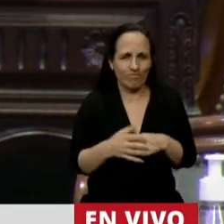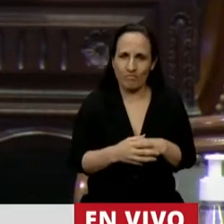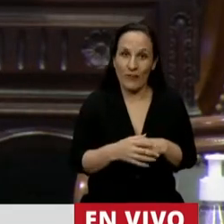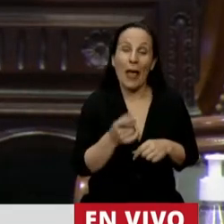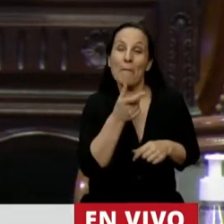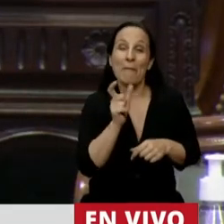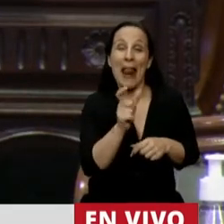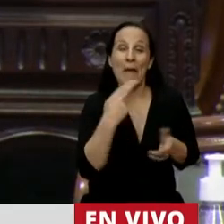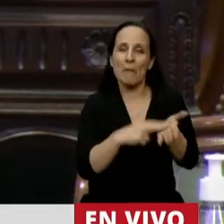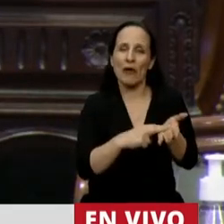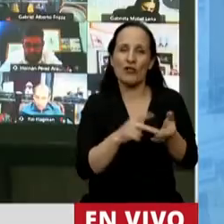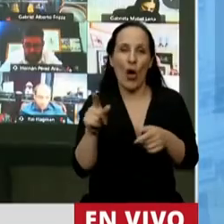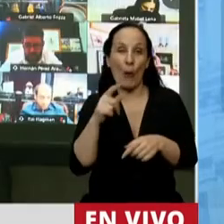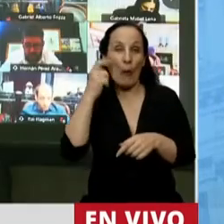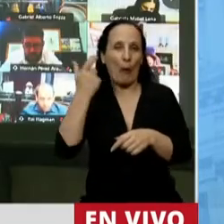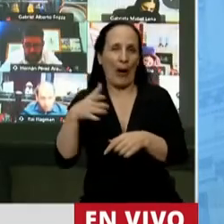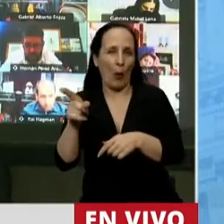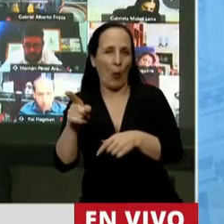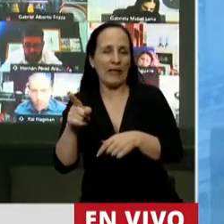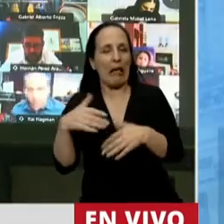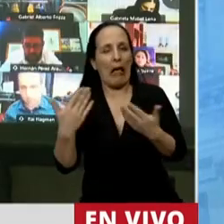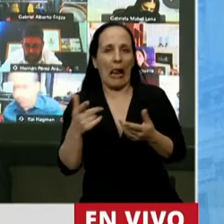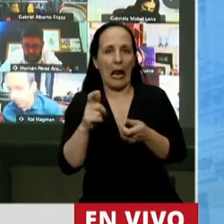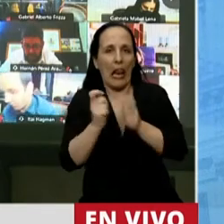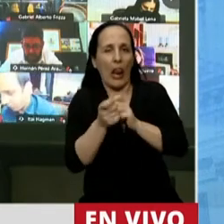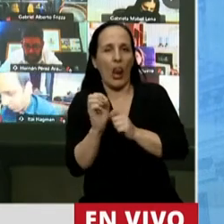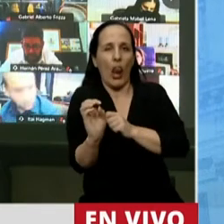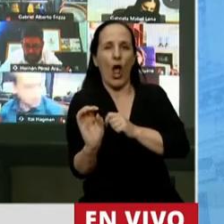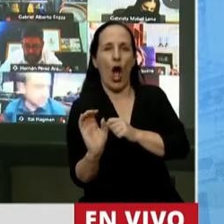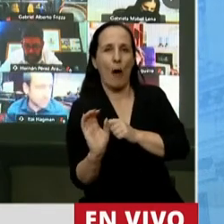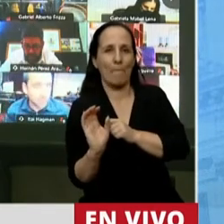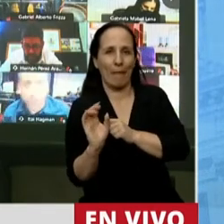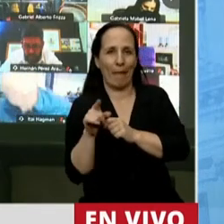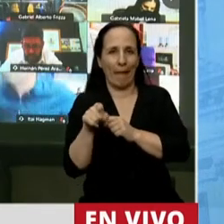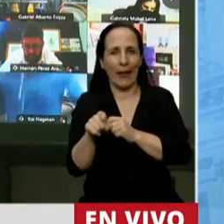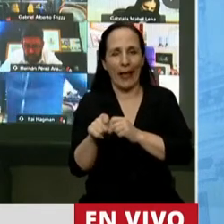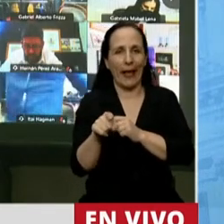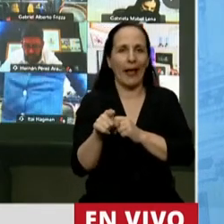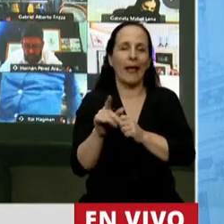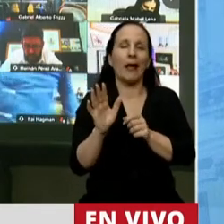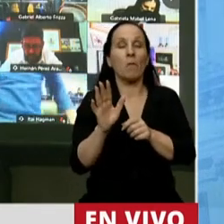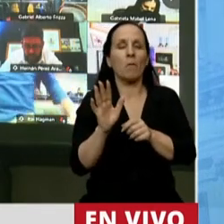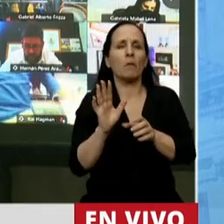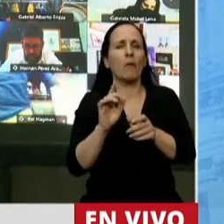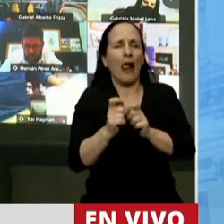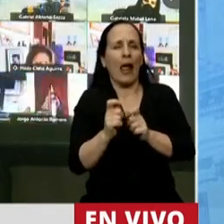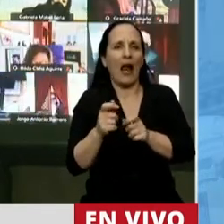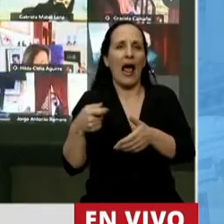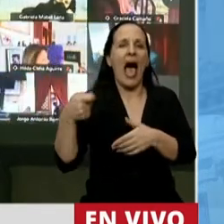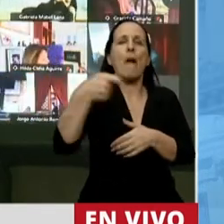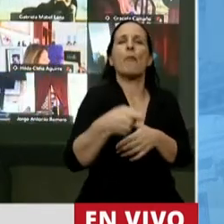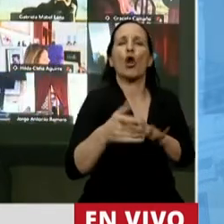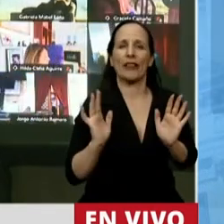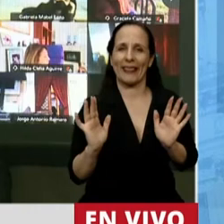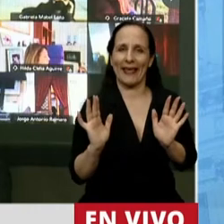llamarle impuesto y por eso acuden a los eufemismos a denominarlo aporte así